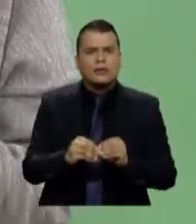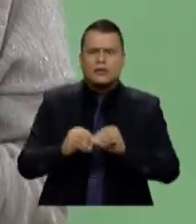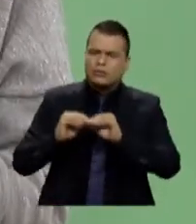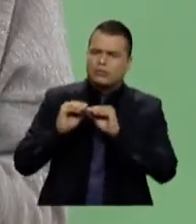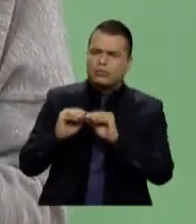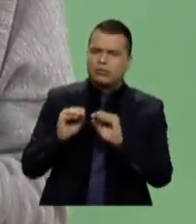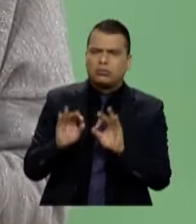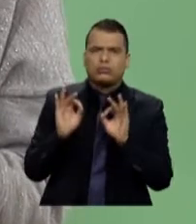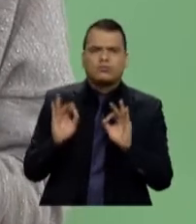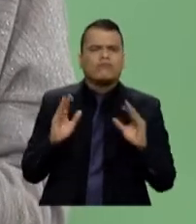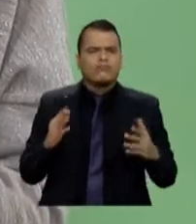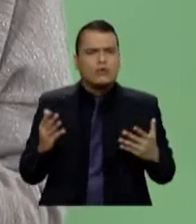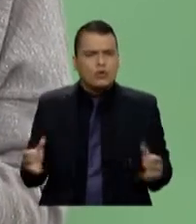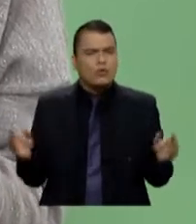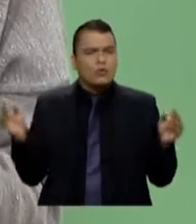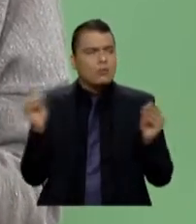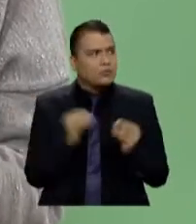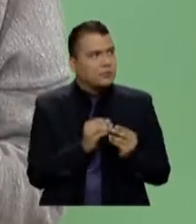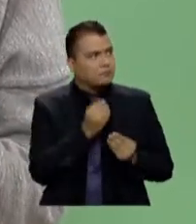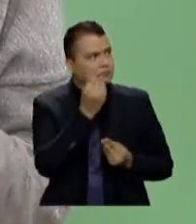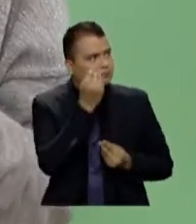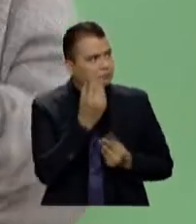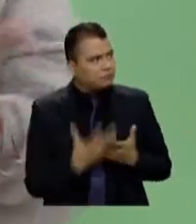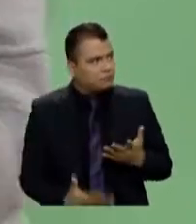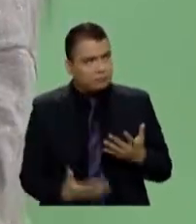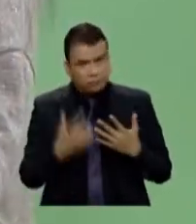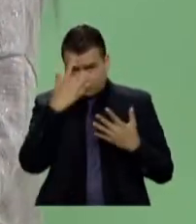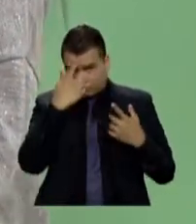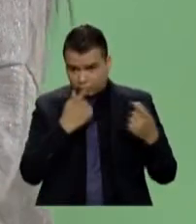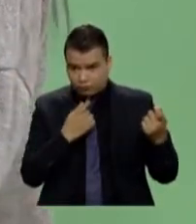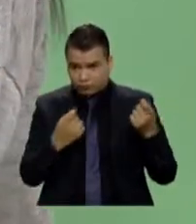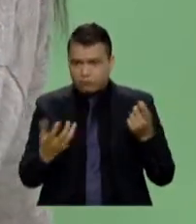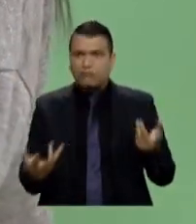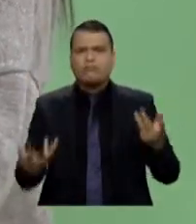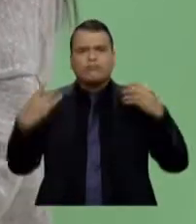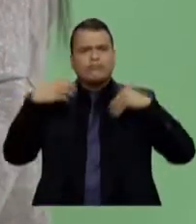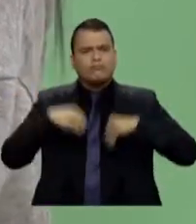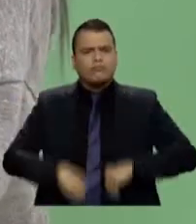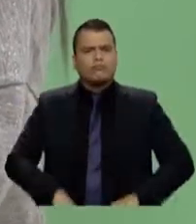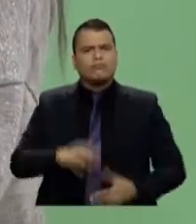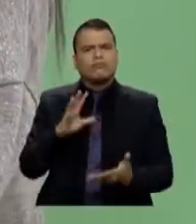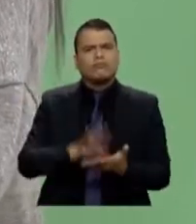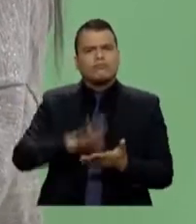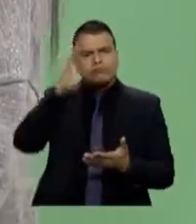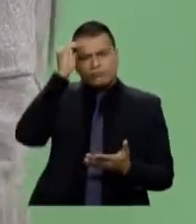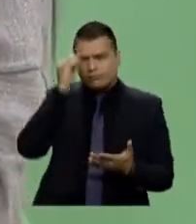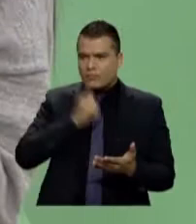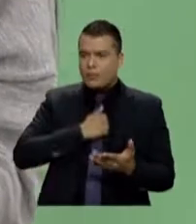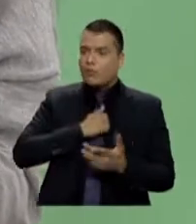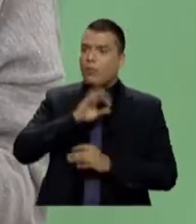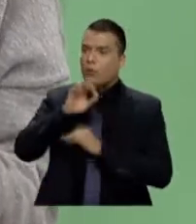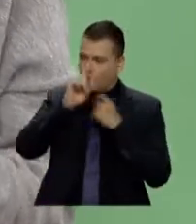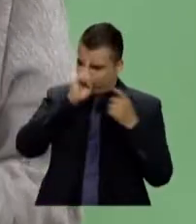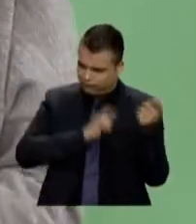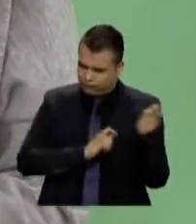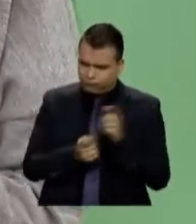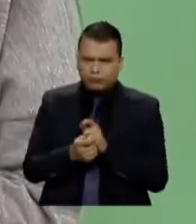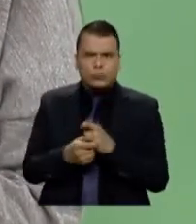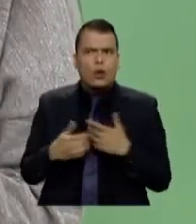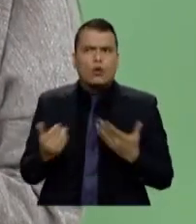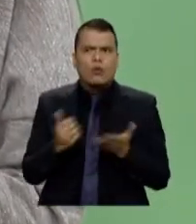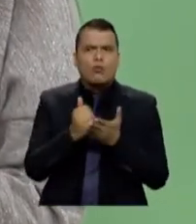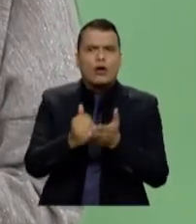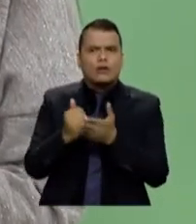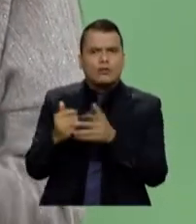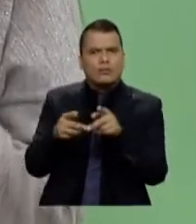cuáles son los recursos que nos mueven a mover esta educación en función del cuidado de esos recursos y de mejorar la calidad